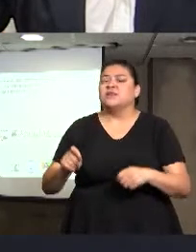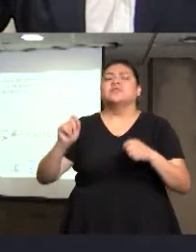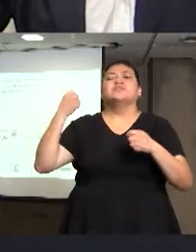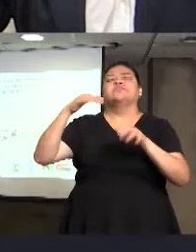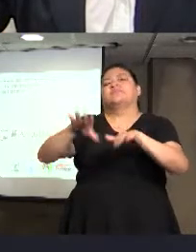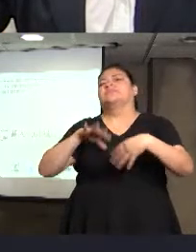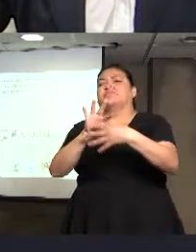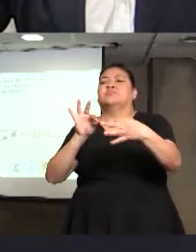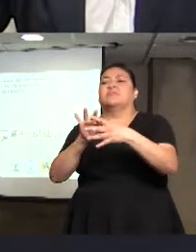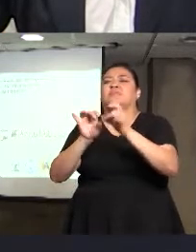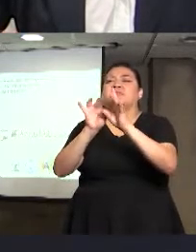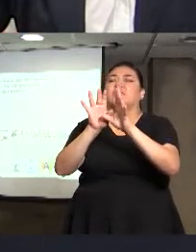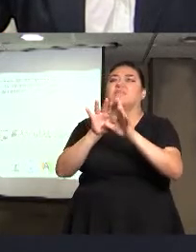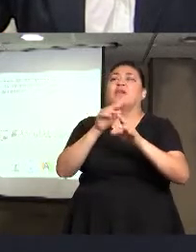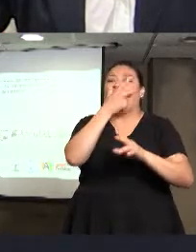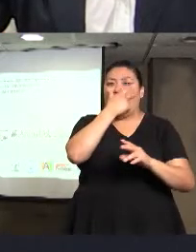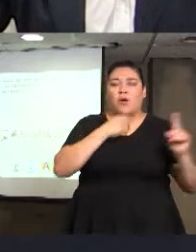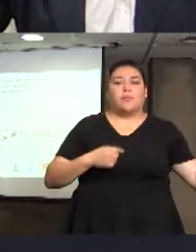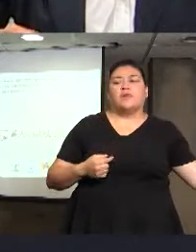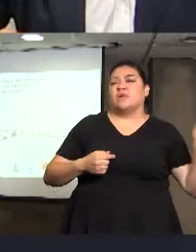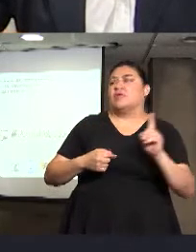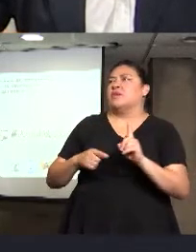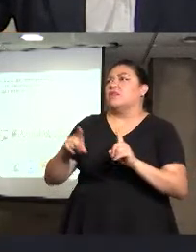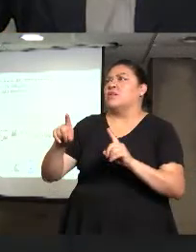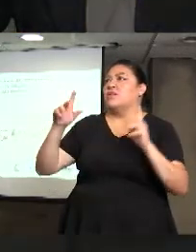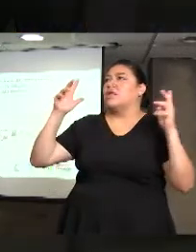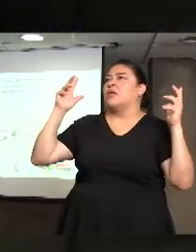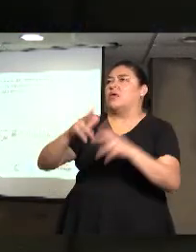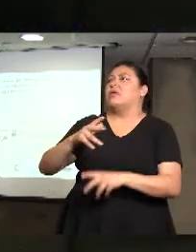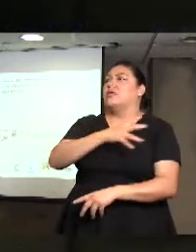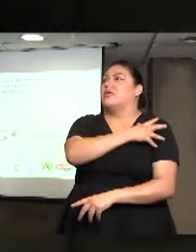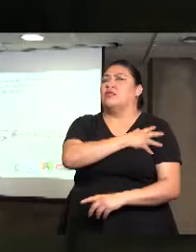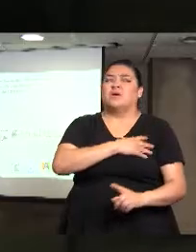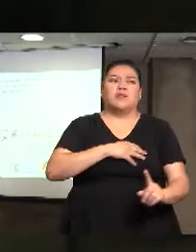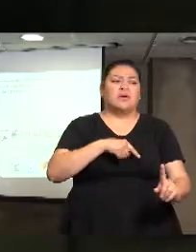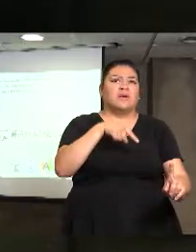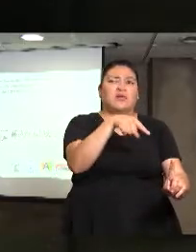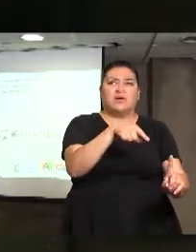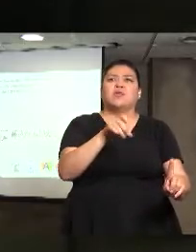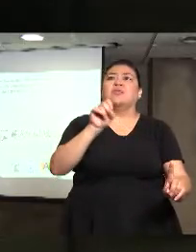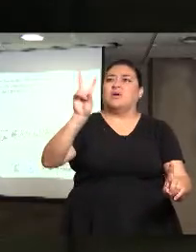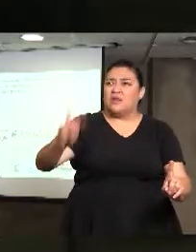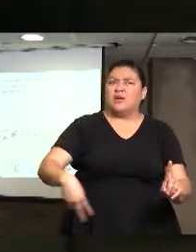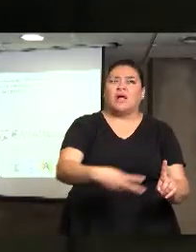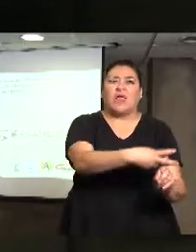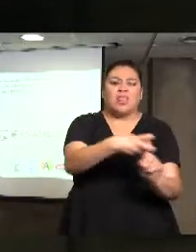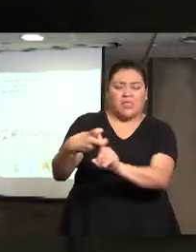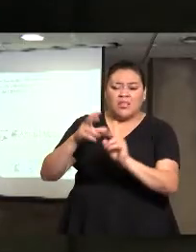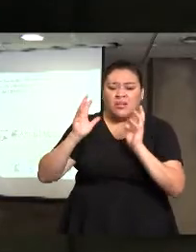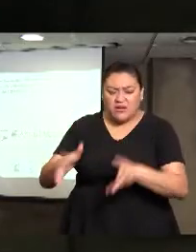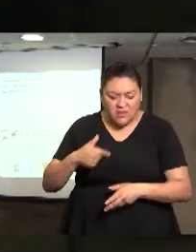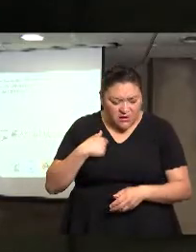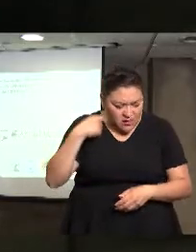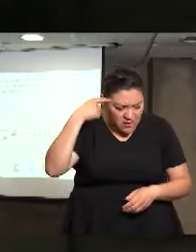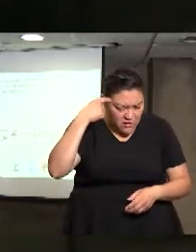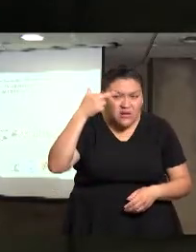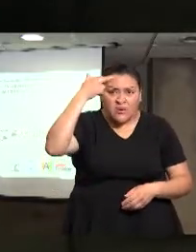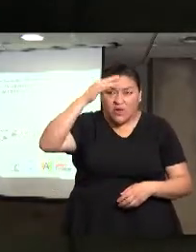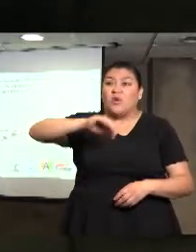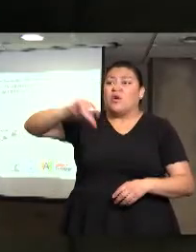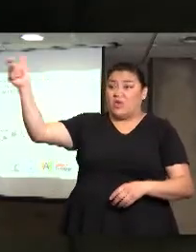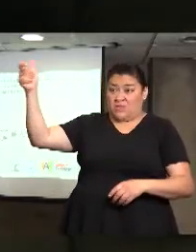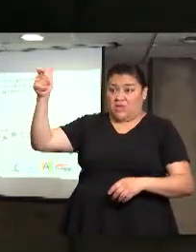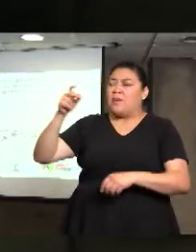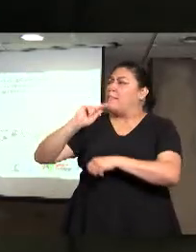el trabajador dijo, es que con lo que acabo de escuchar mi hija, me estoy dando cuenta que ha sido enganchada, porque le mandaron dinero de